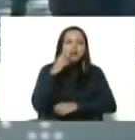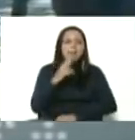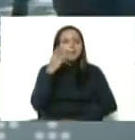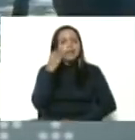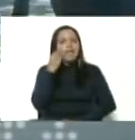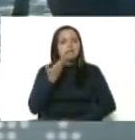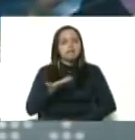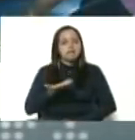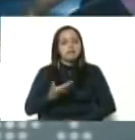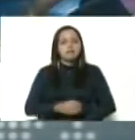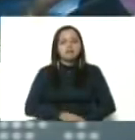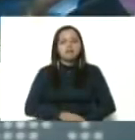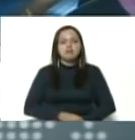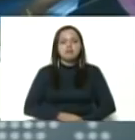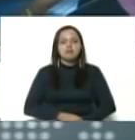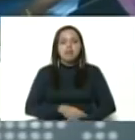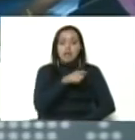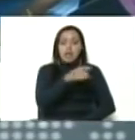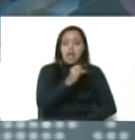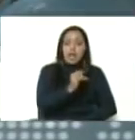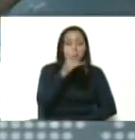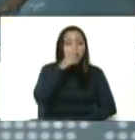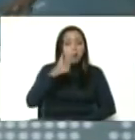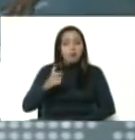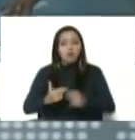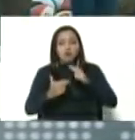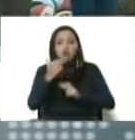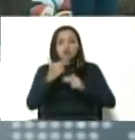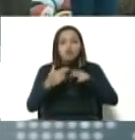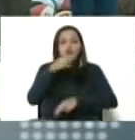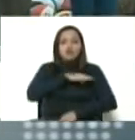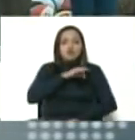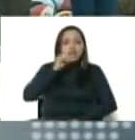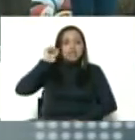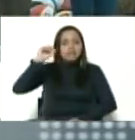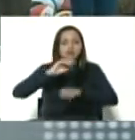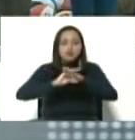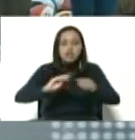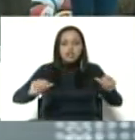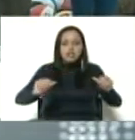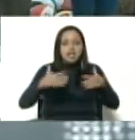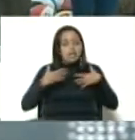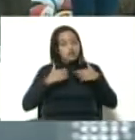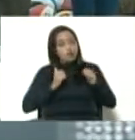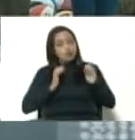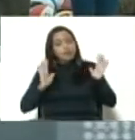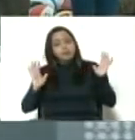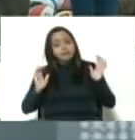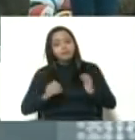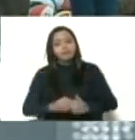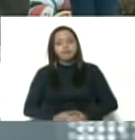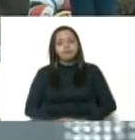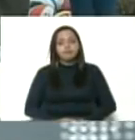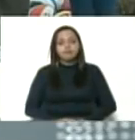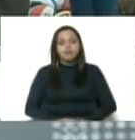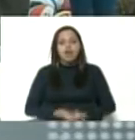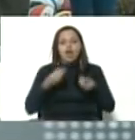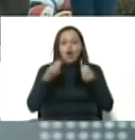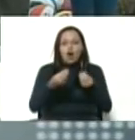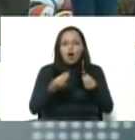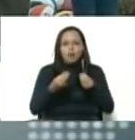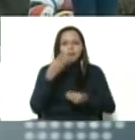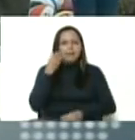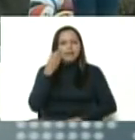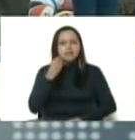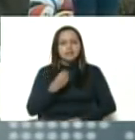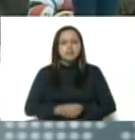que se está dando entre el pueblo de construcción del socialismo territorial, Aristóbulo, y cómo esa experiencia